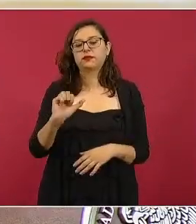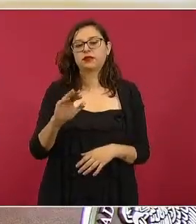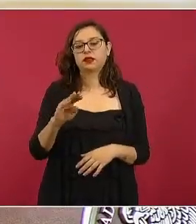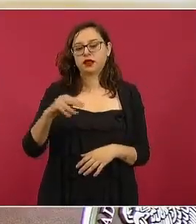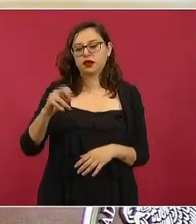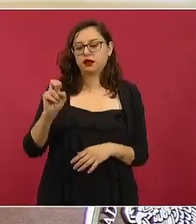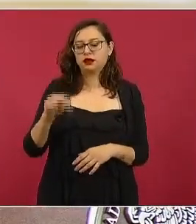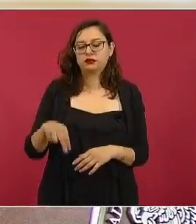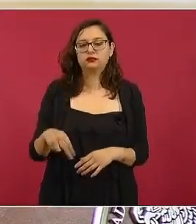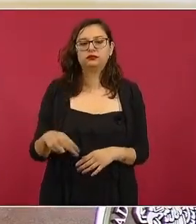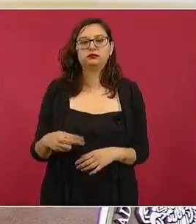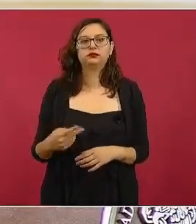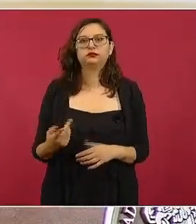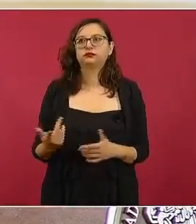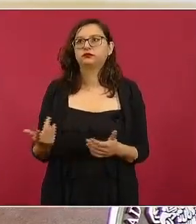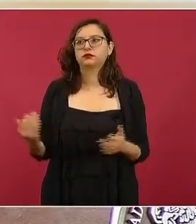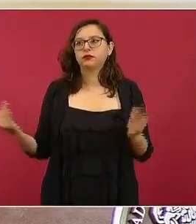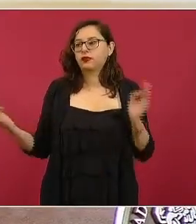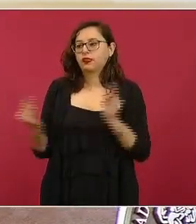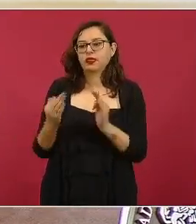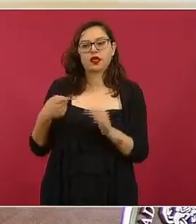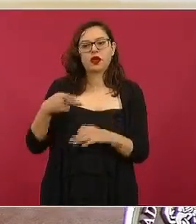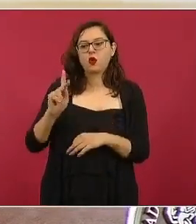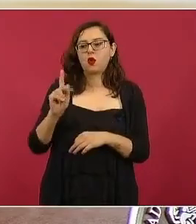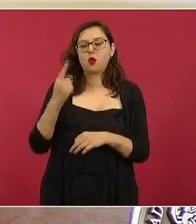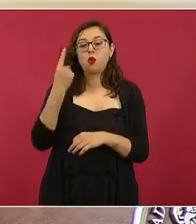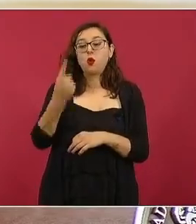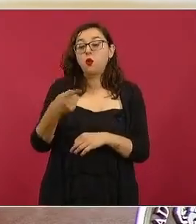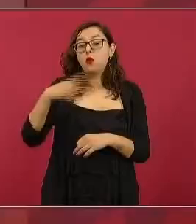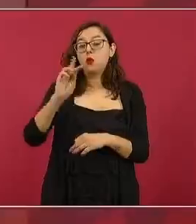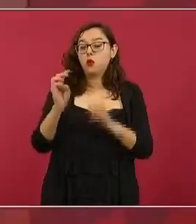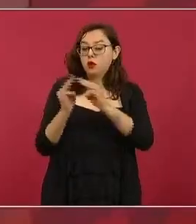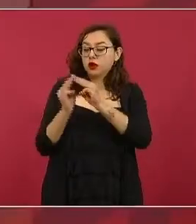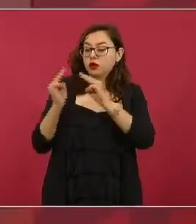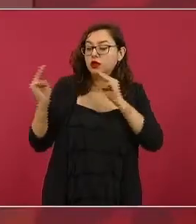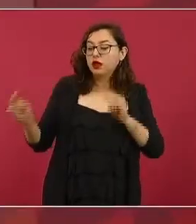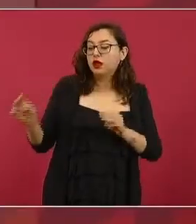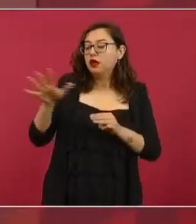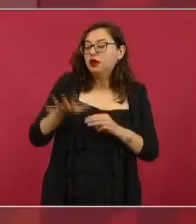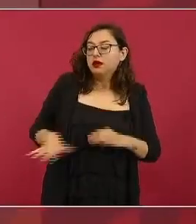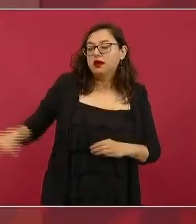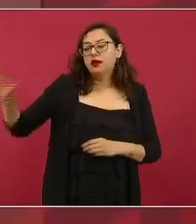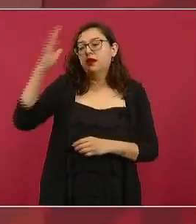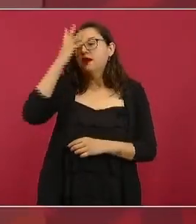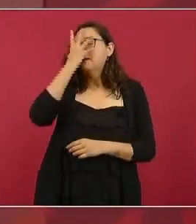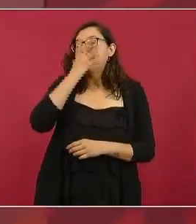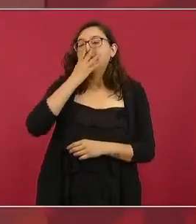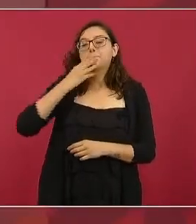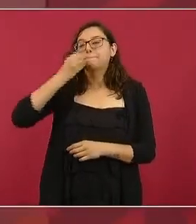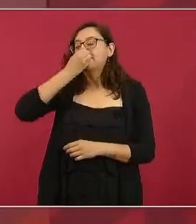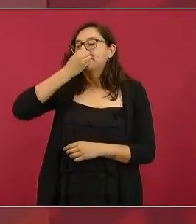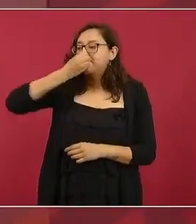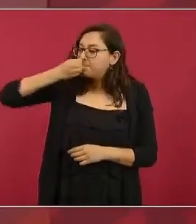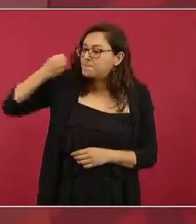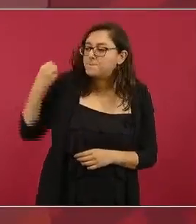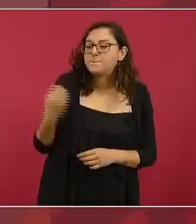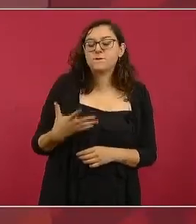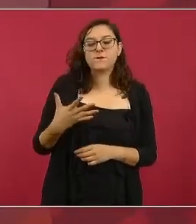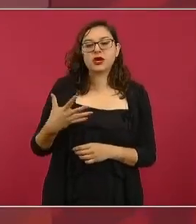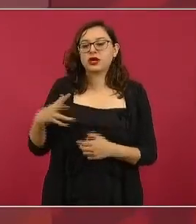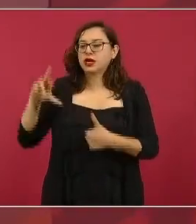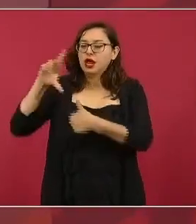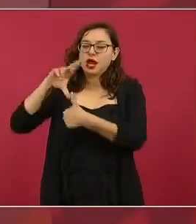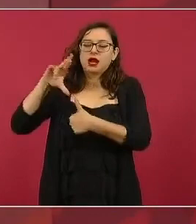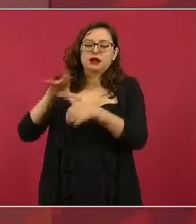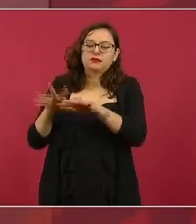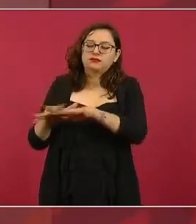a un kilómetro de la playa más bella del Caribe y del